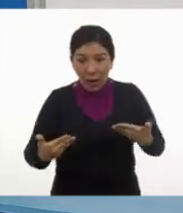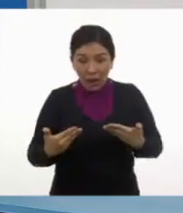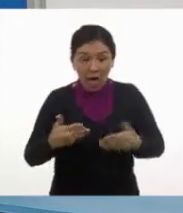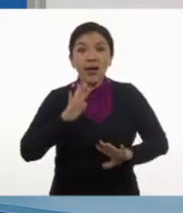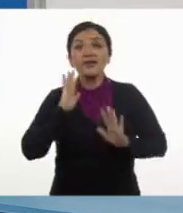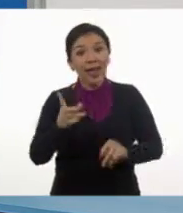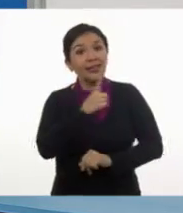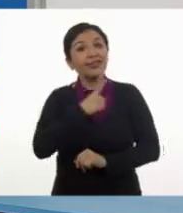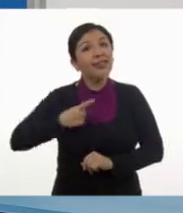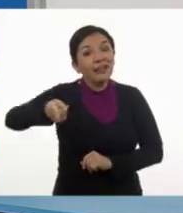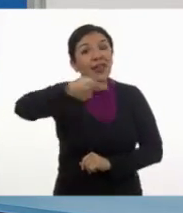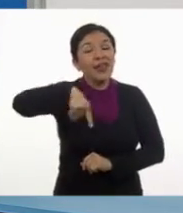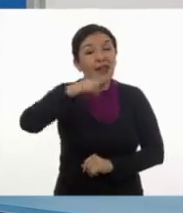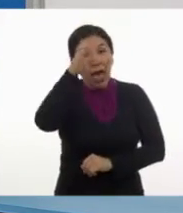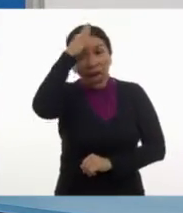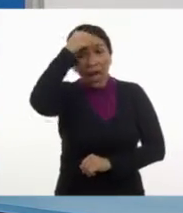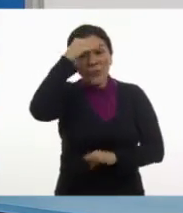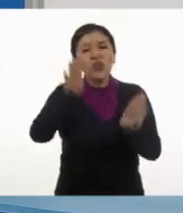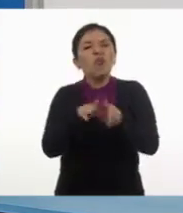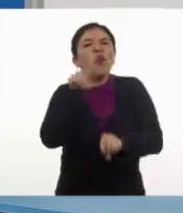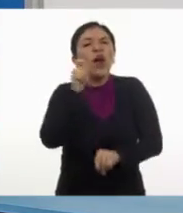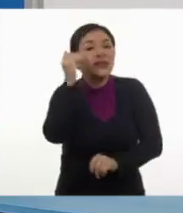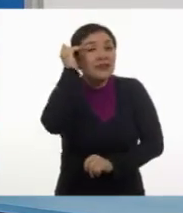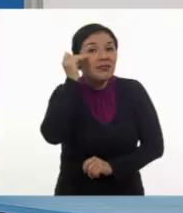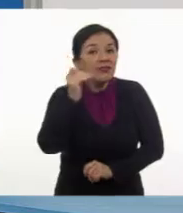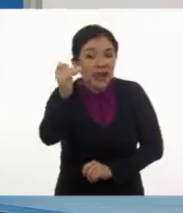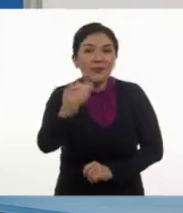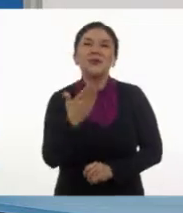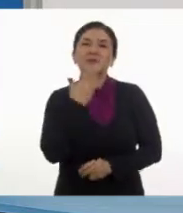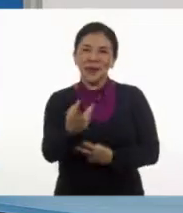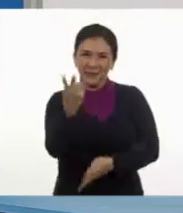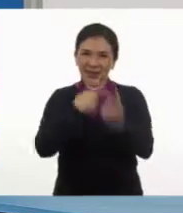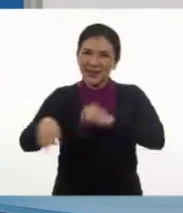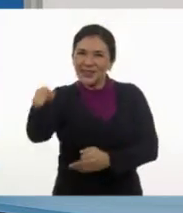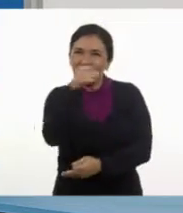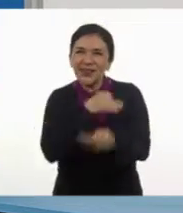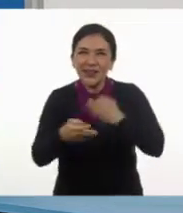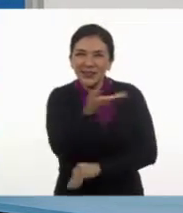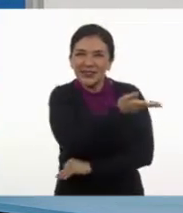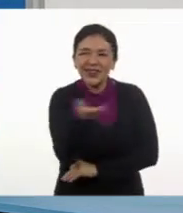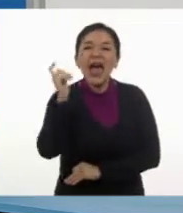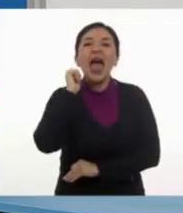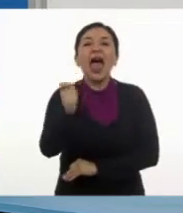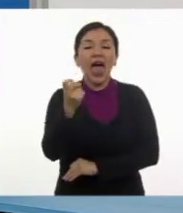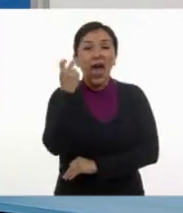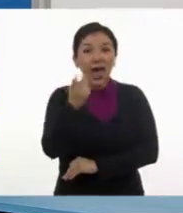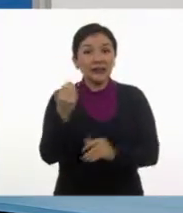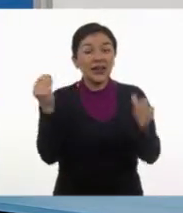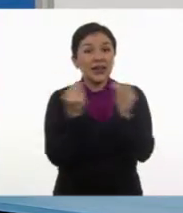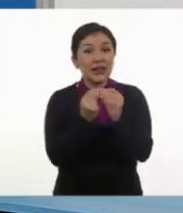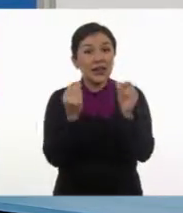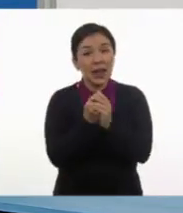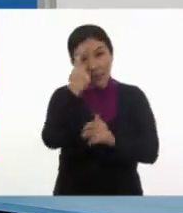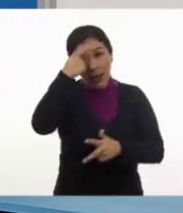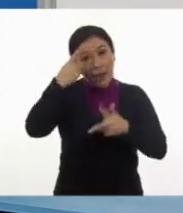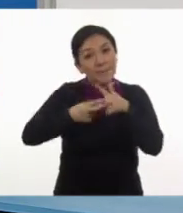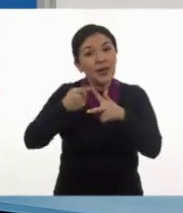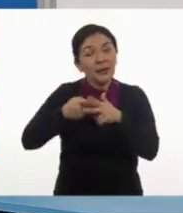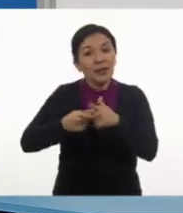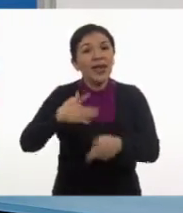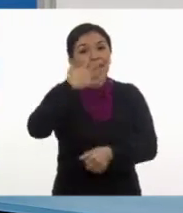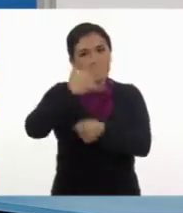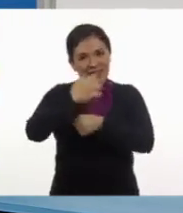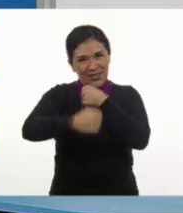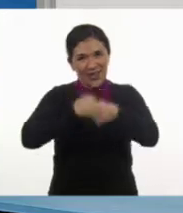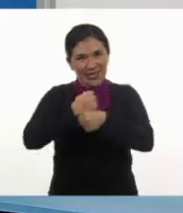tiempo de aprender acerca del tiempo. Bienvenidas y bienvenidos a nuestra clase de matemáticas